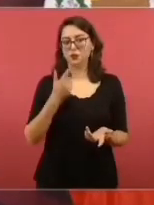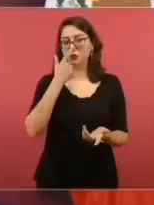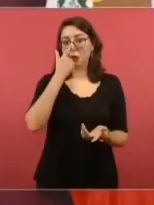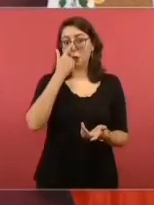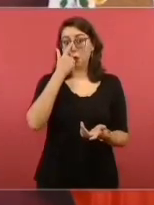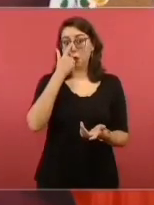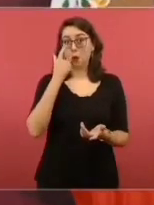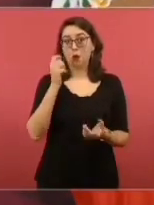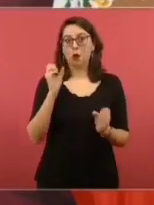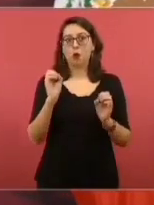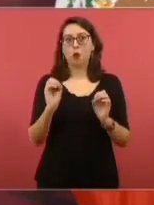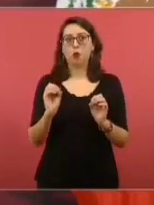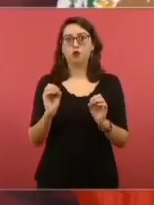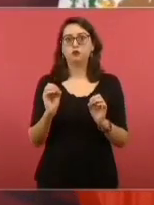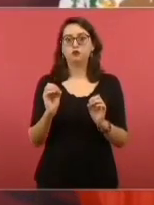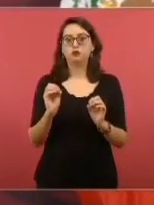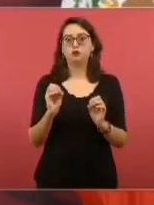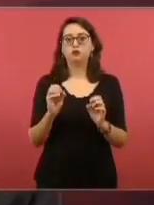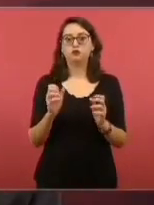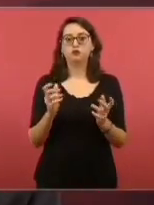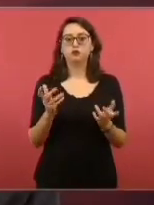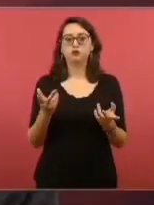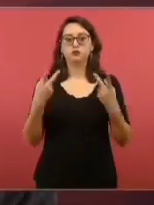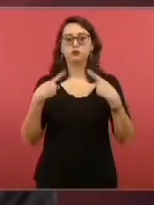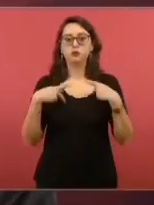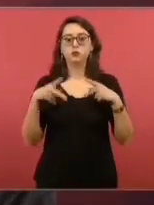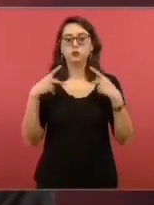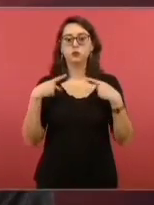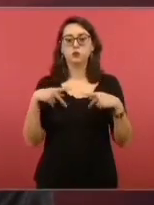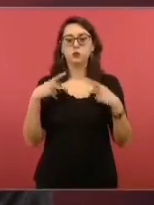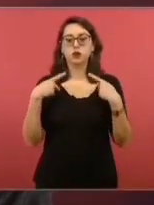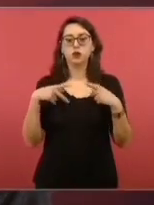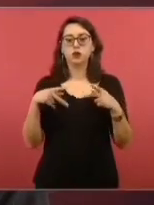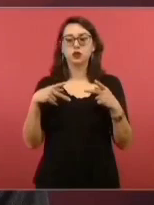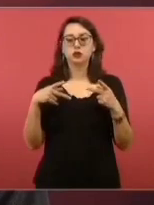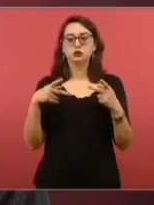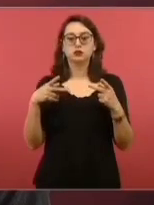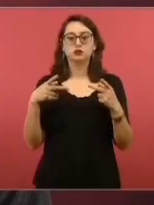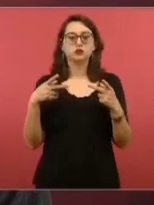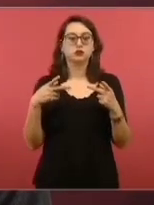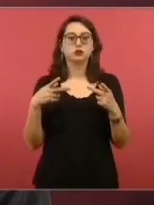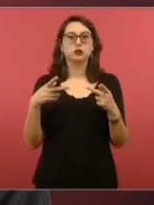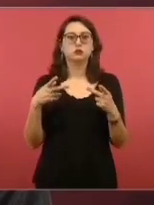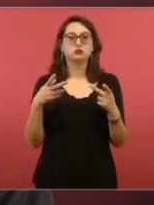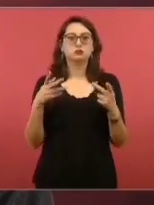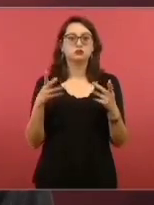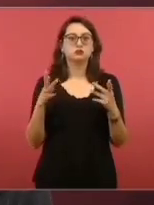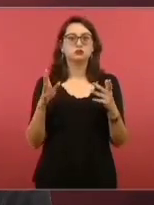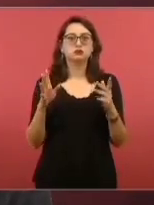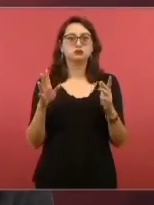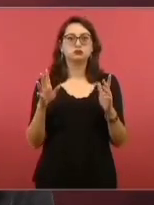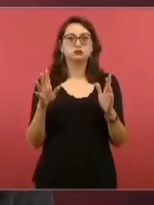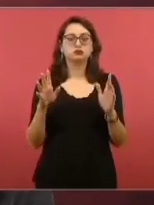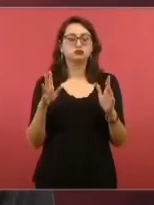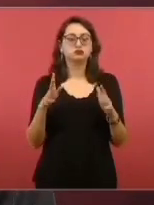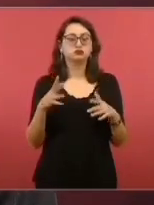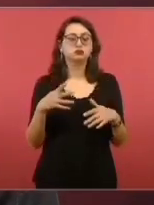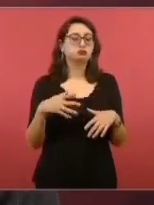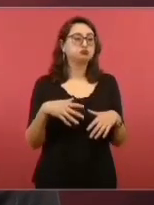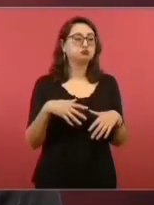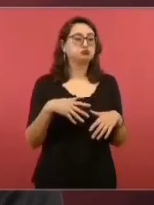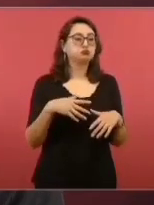de pocas